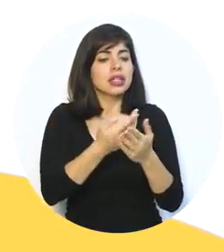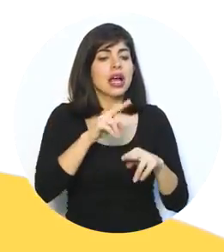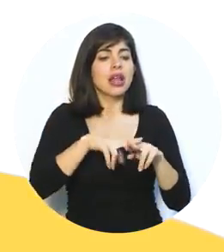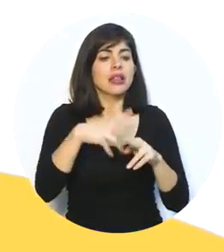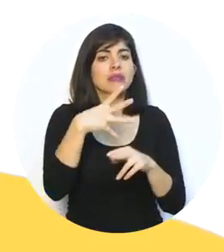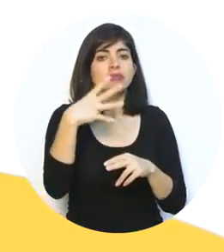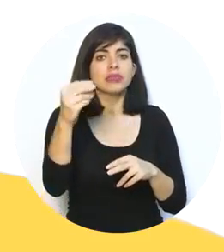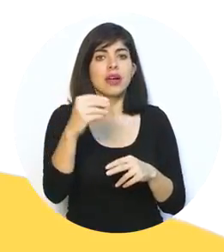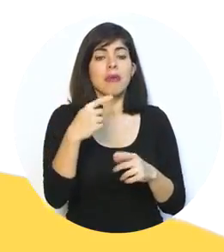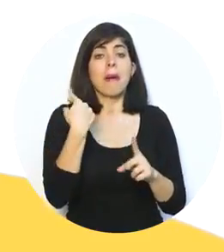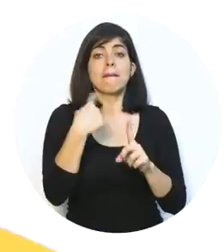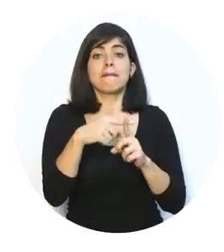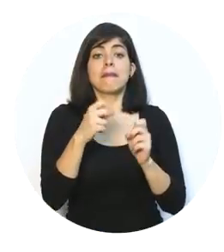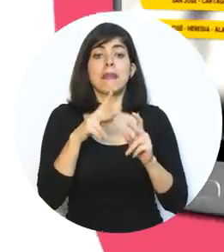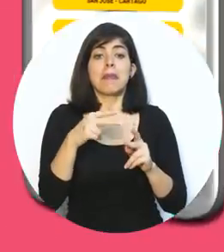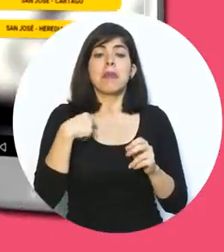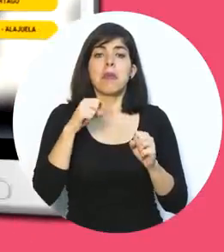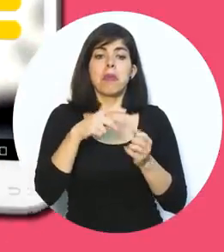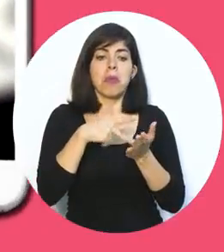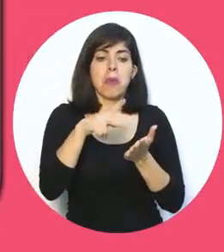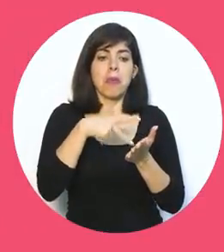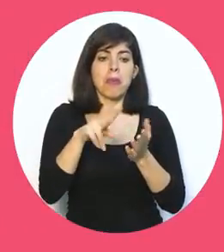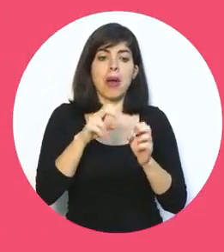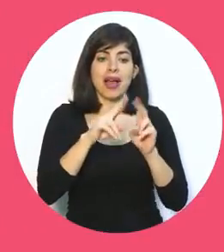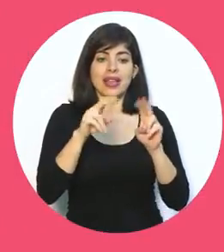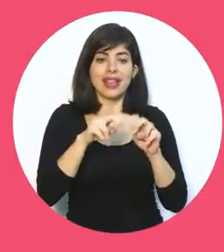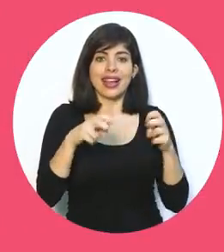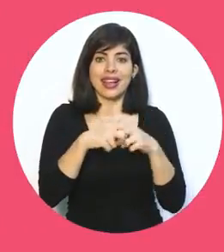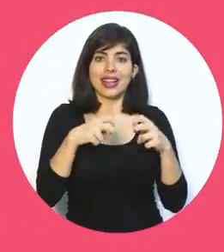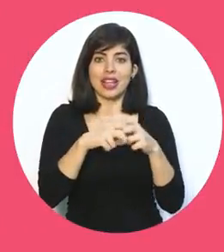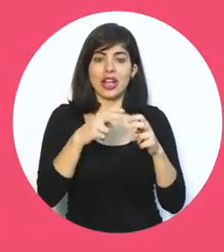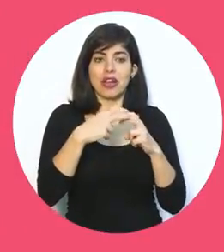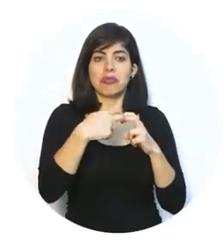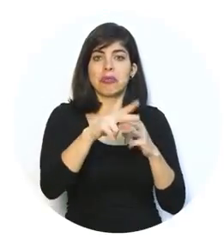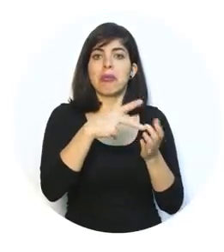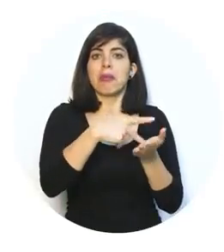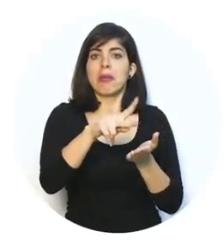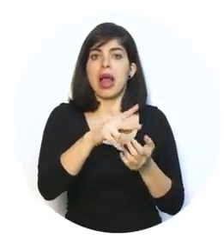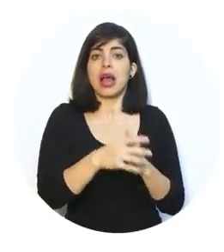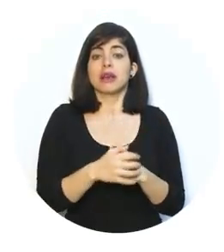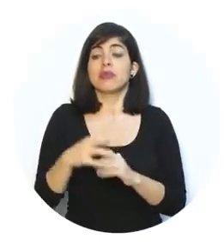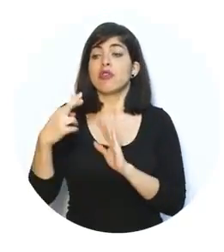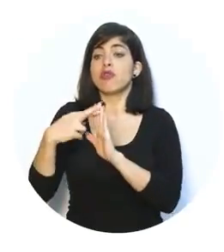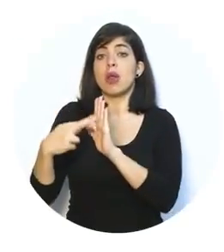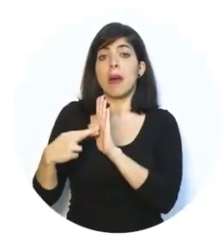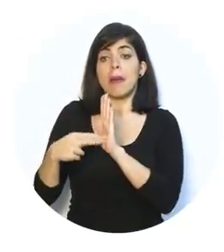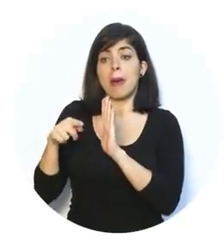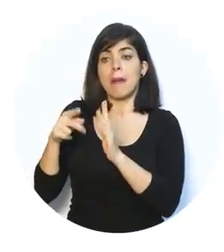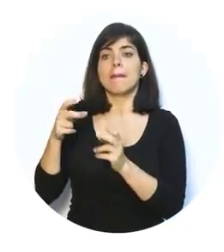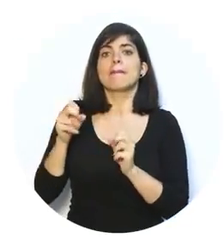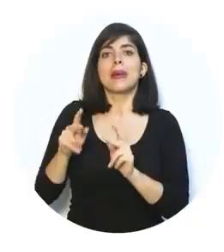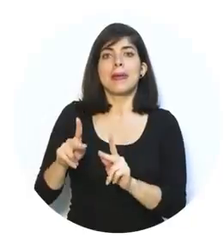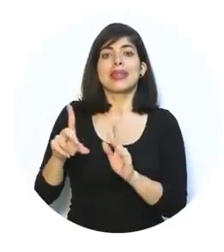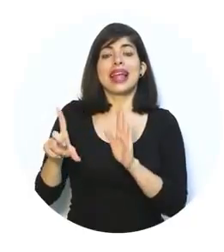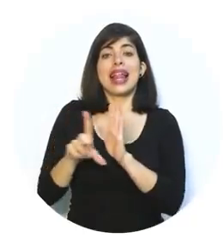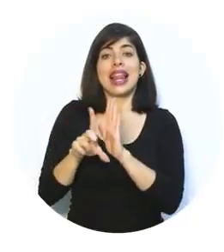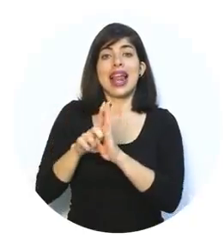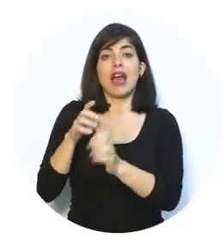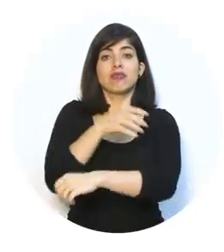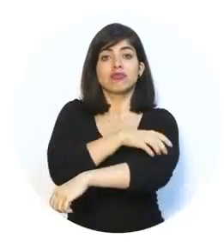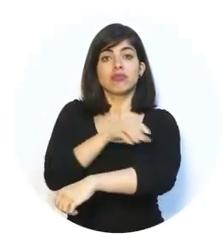La modernización del en sobre